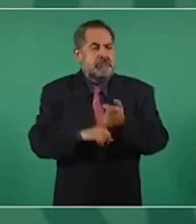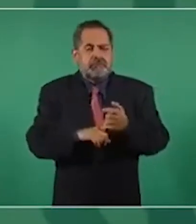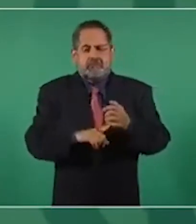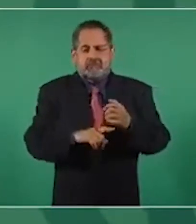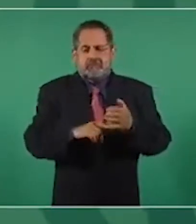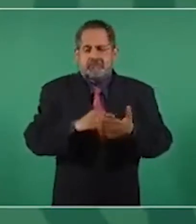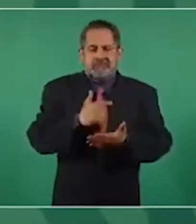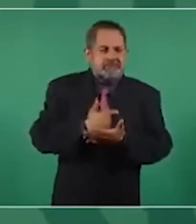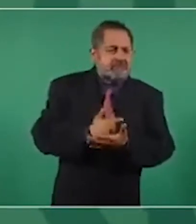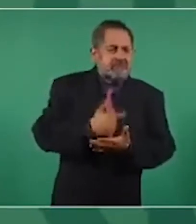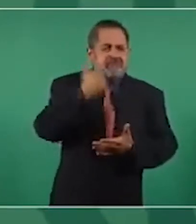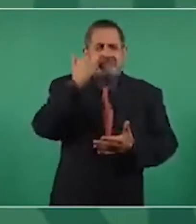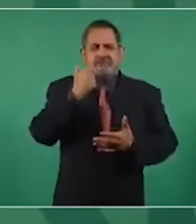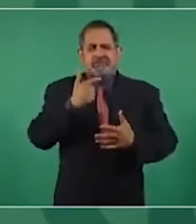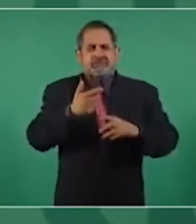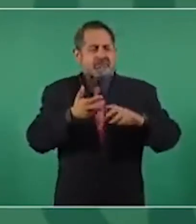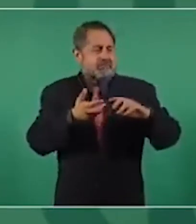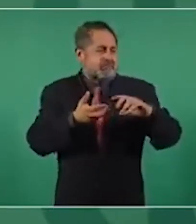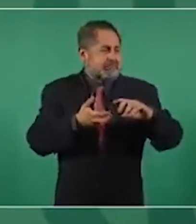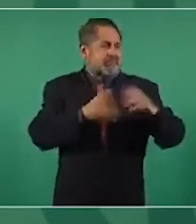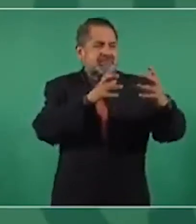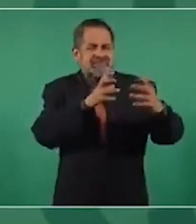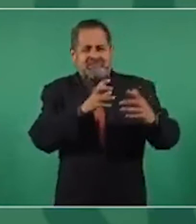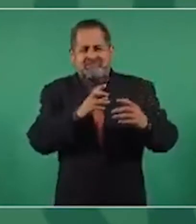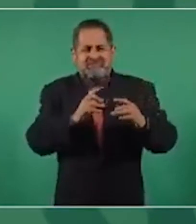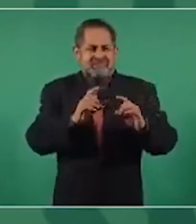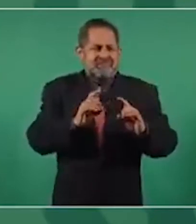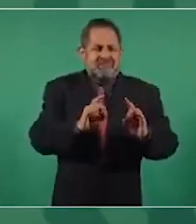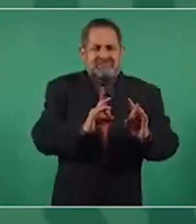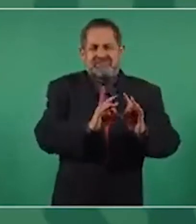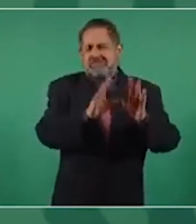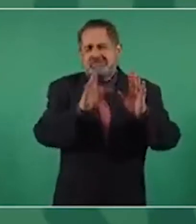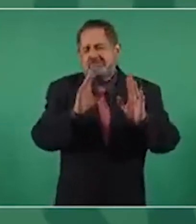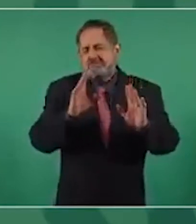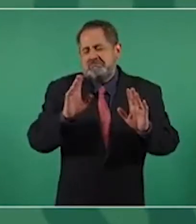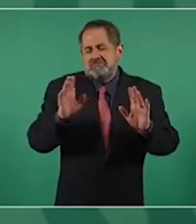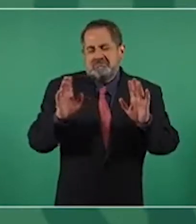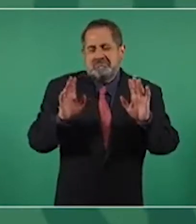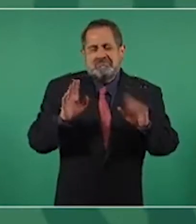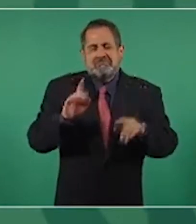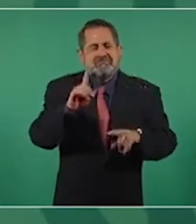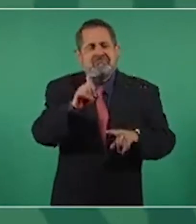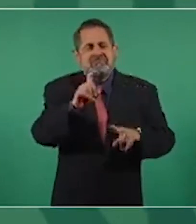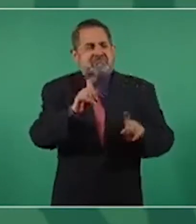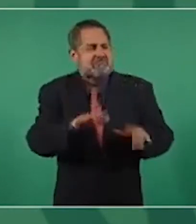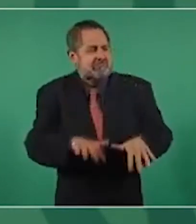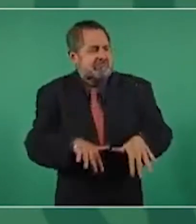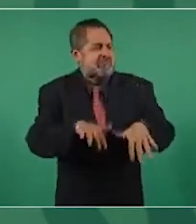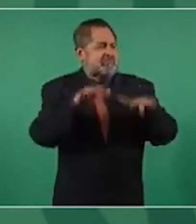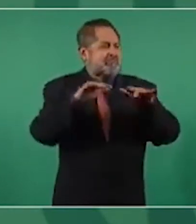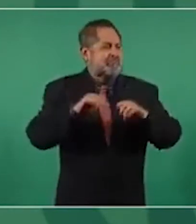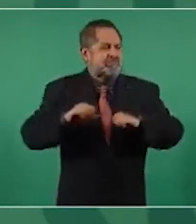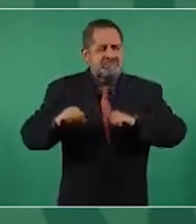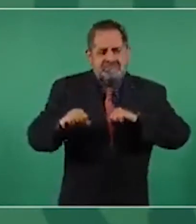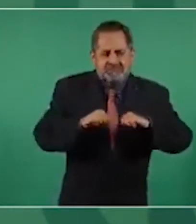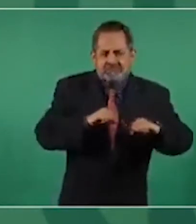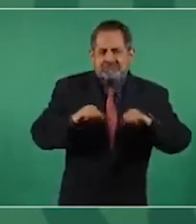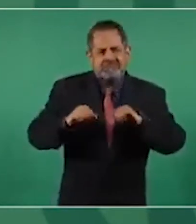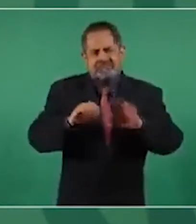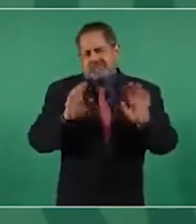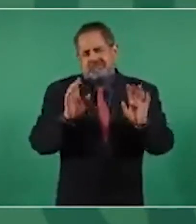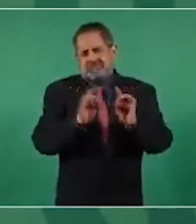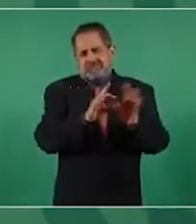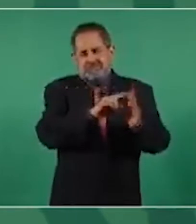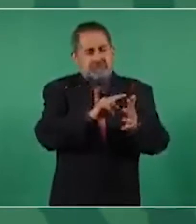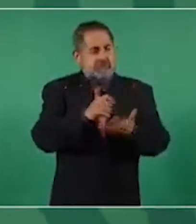gravedad por inundaciones, por sismos, se